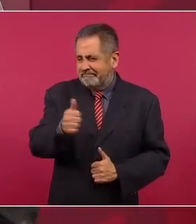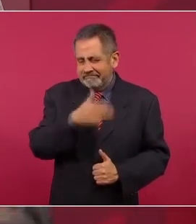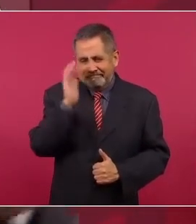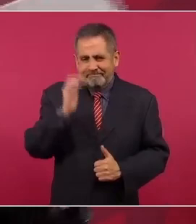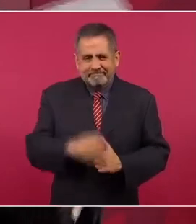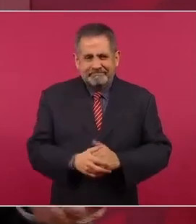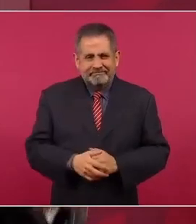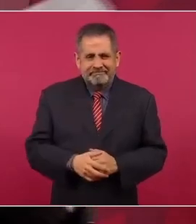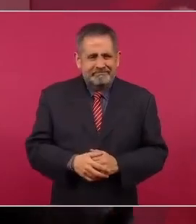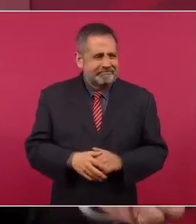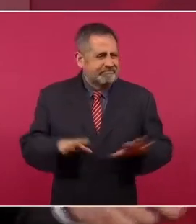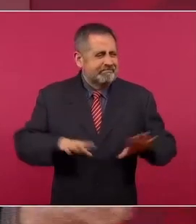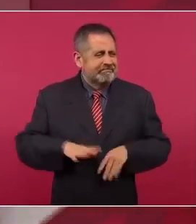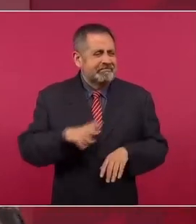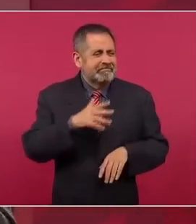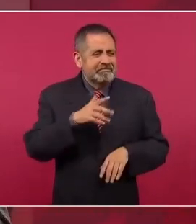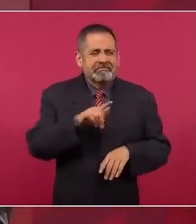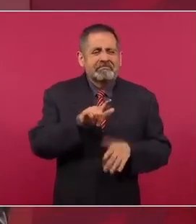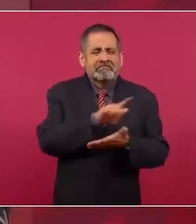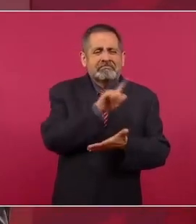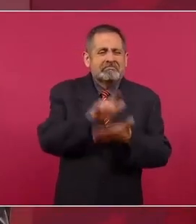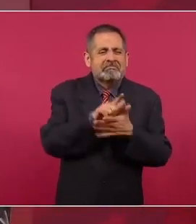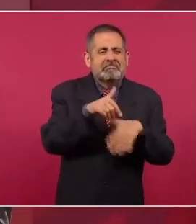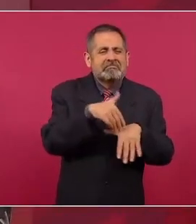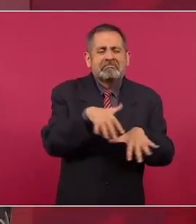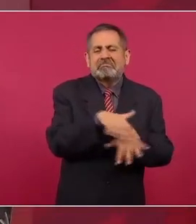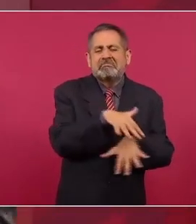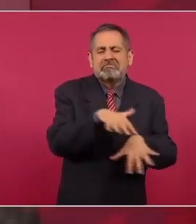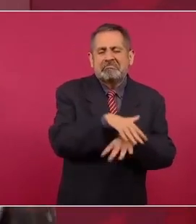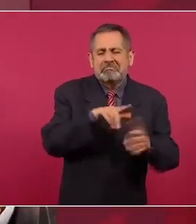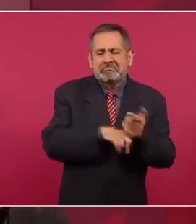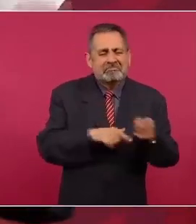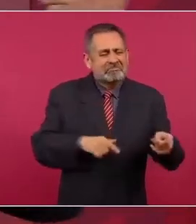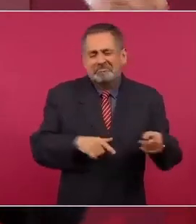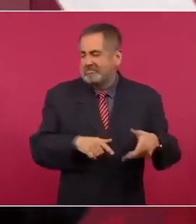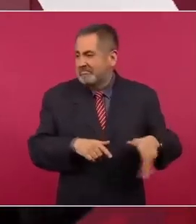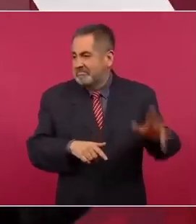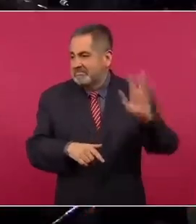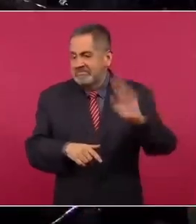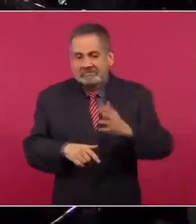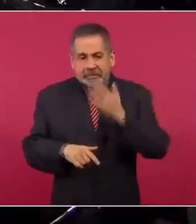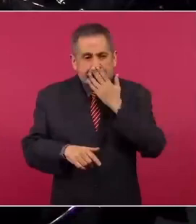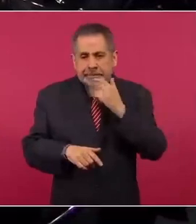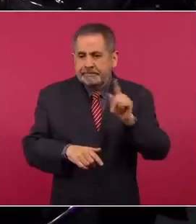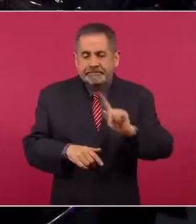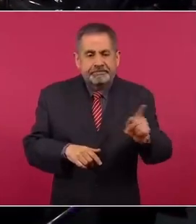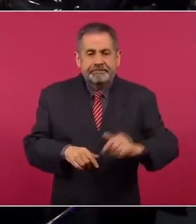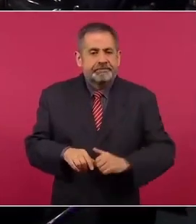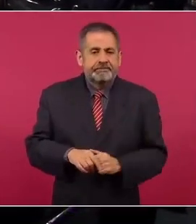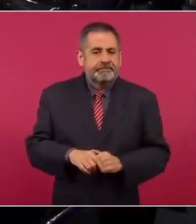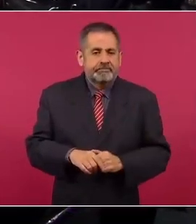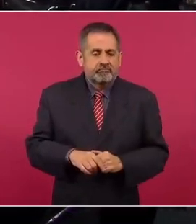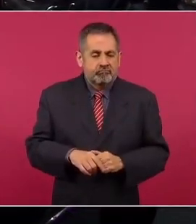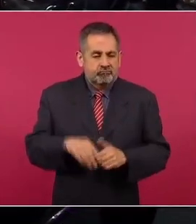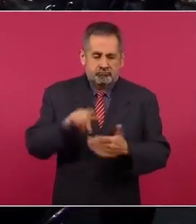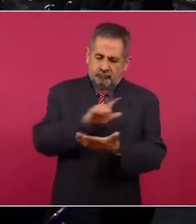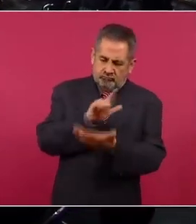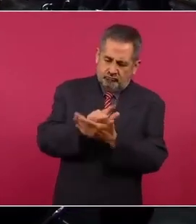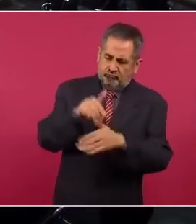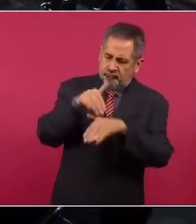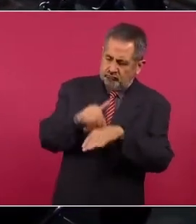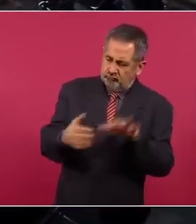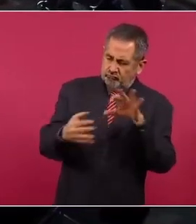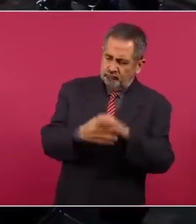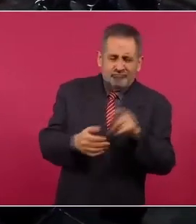una actitud leguleya, ni siquiera apegada a la